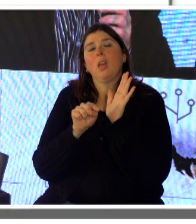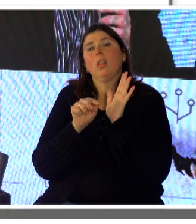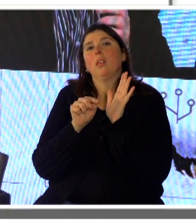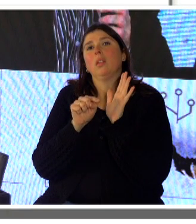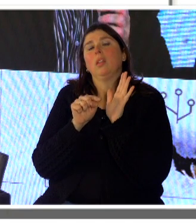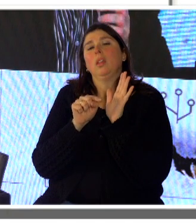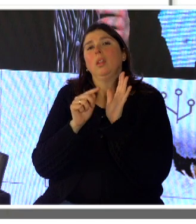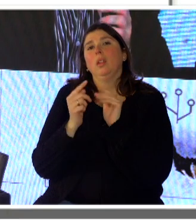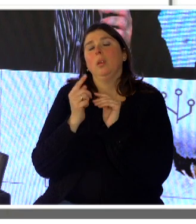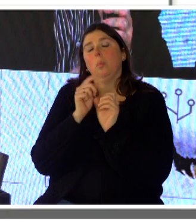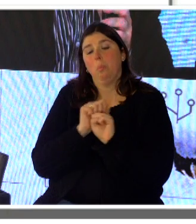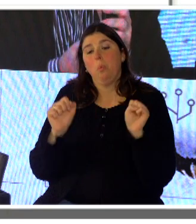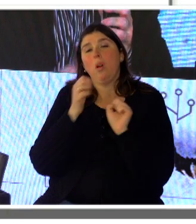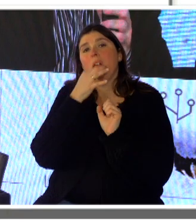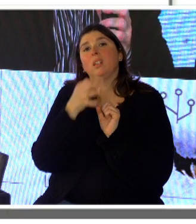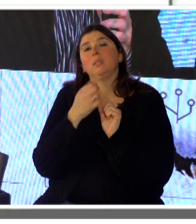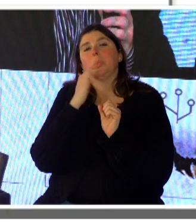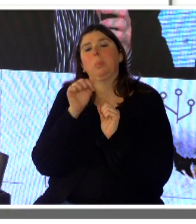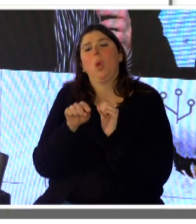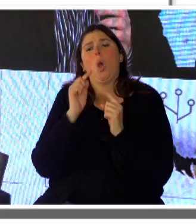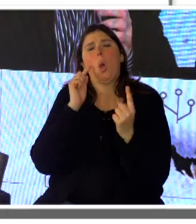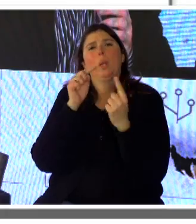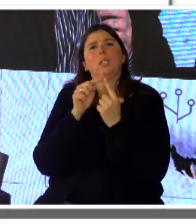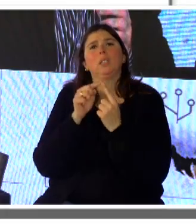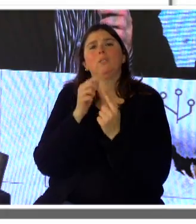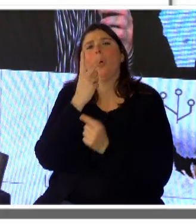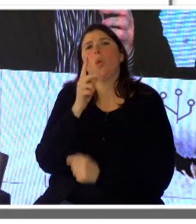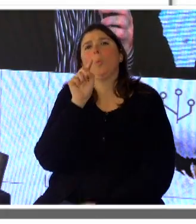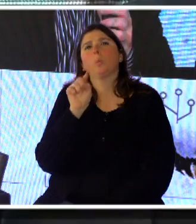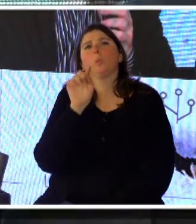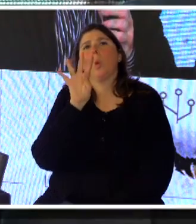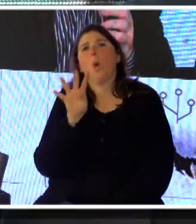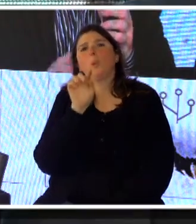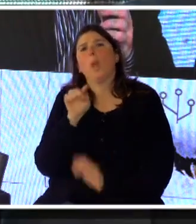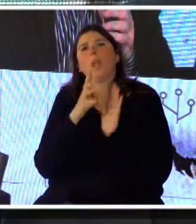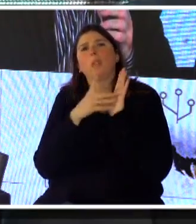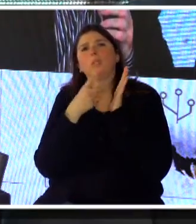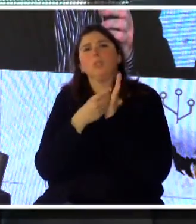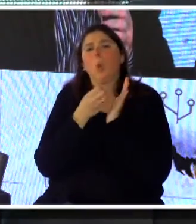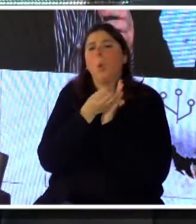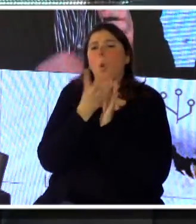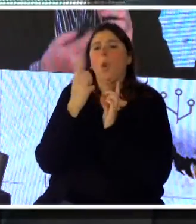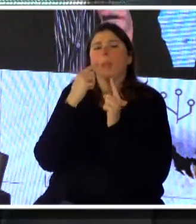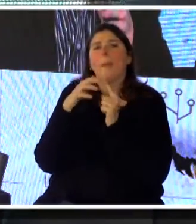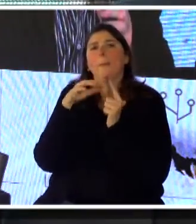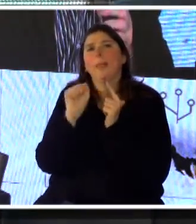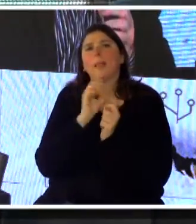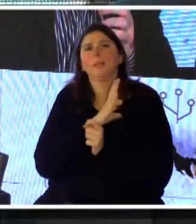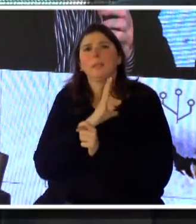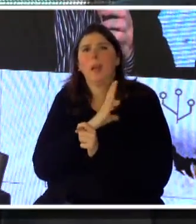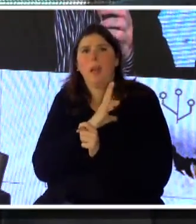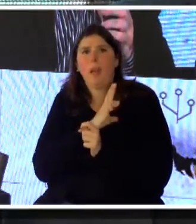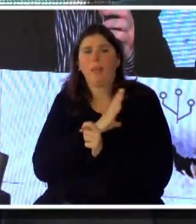y nos permite decir, bueno, por ejemplo, el objetivo 2.4, definido allí cuántas metas tenemos, de esas metas cuántas están